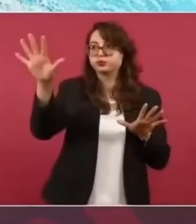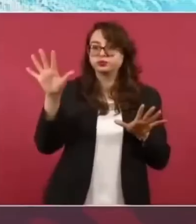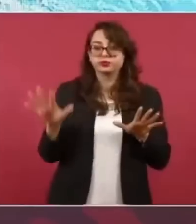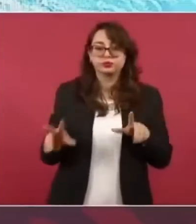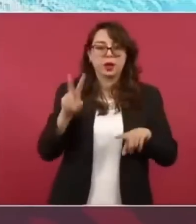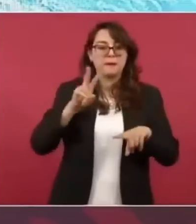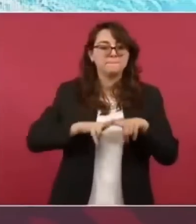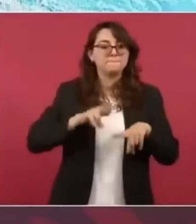hoteles